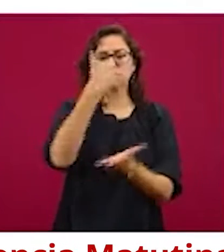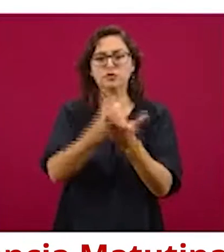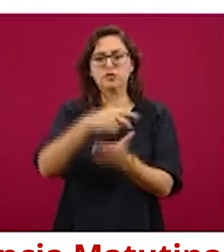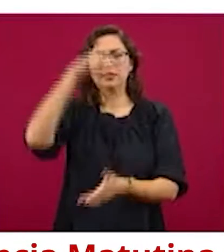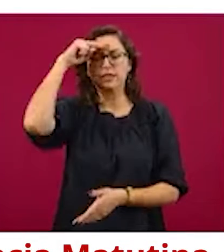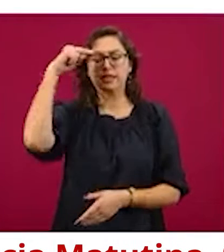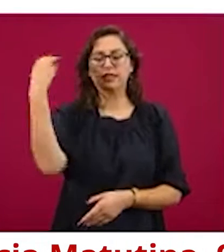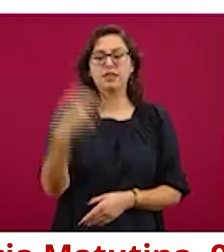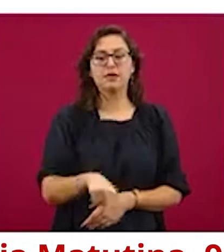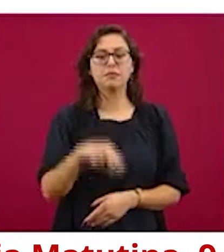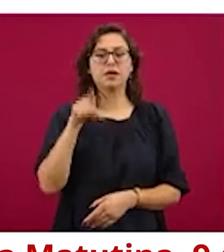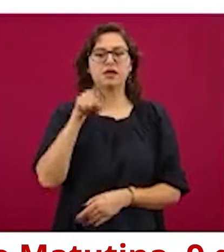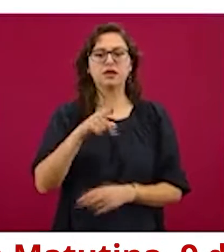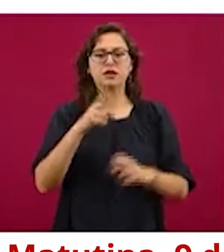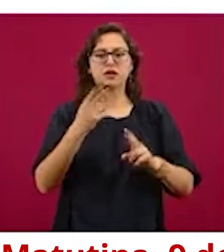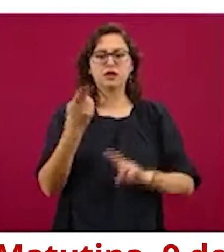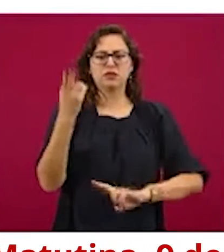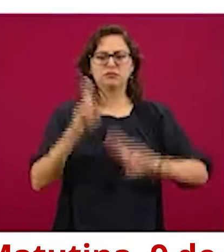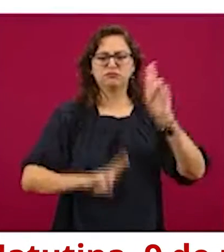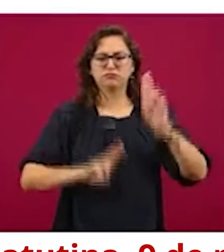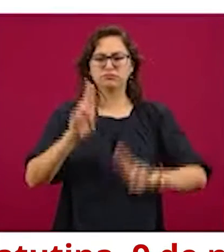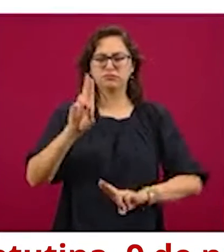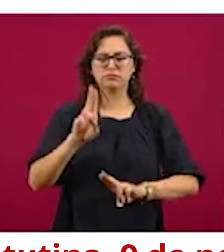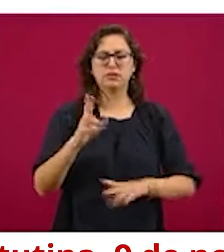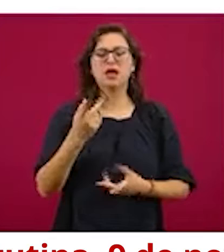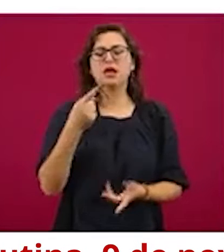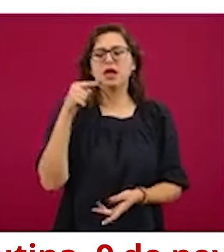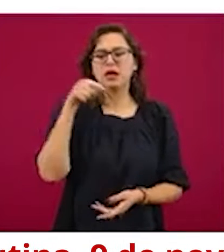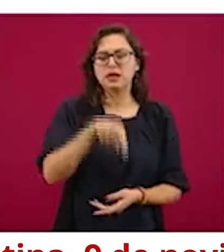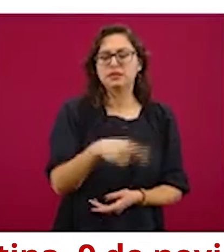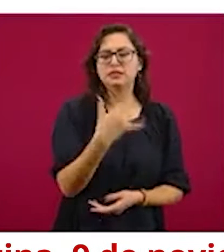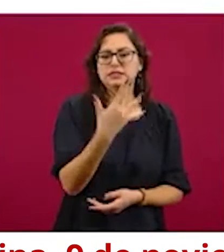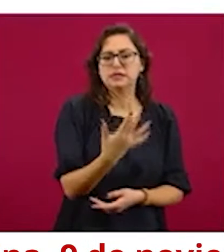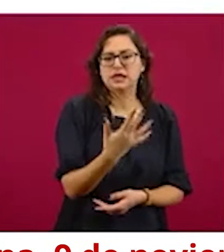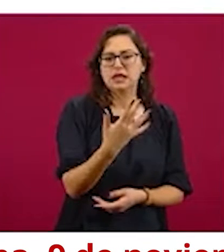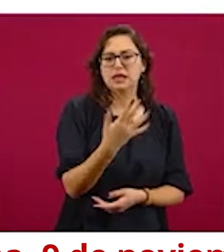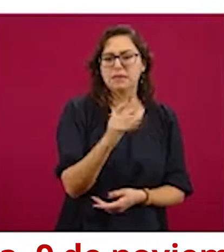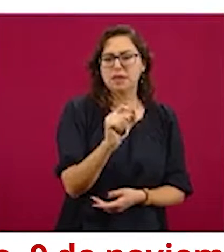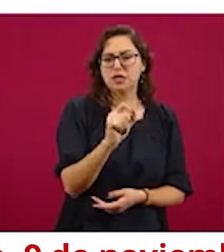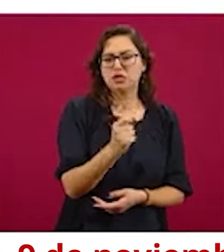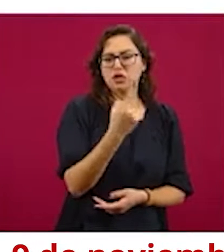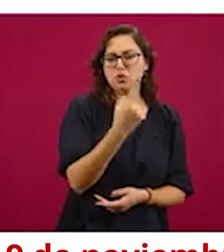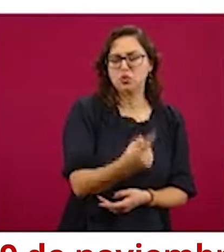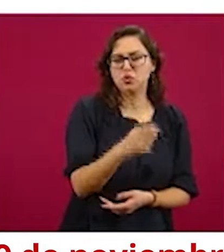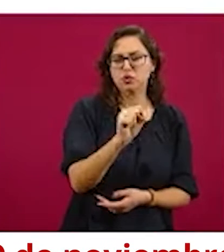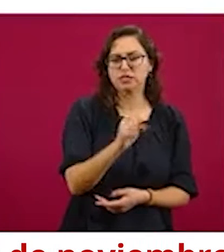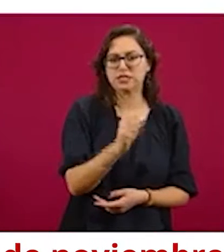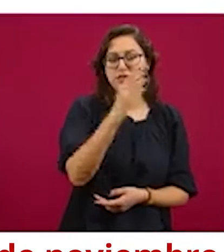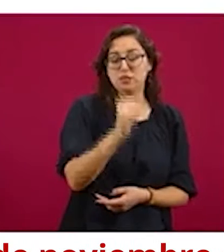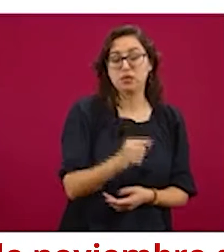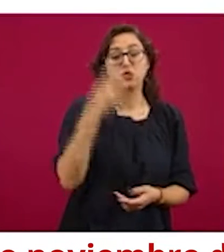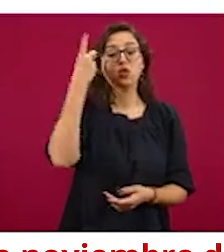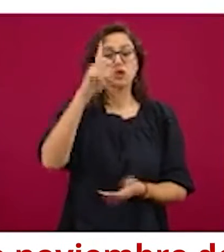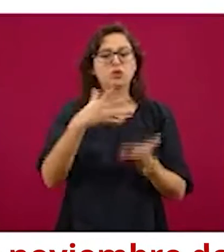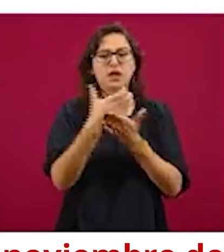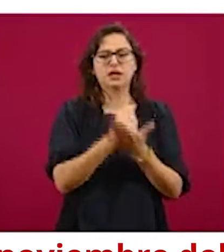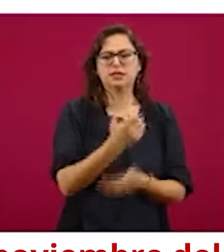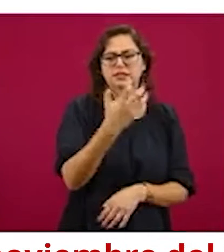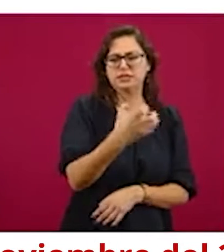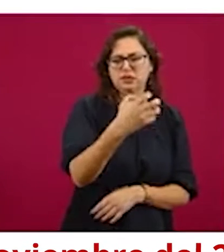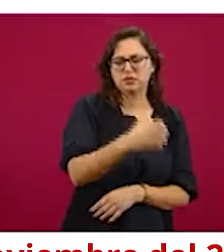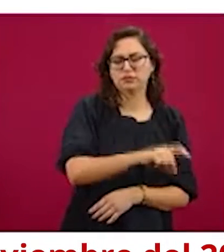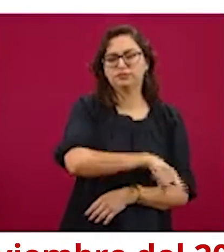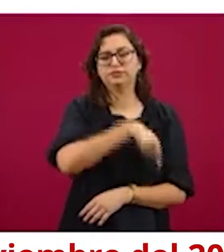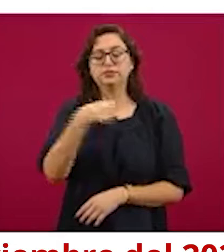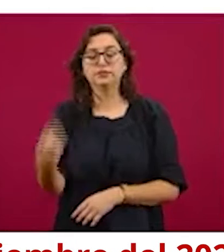.69 por litro, 5 pesos con 29 centavos de margen, comparado con FGS Gasolineras